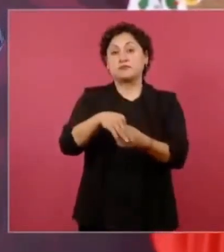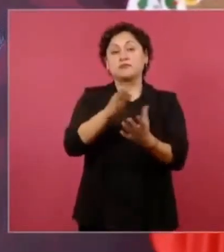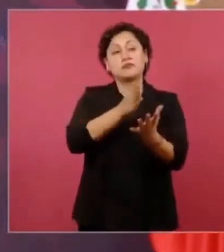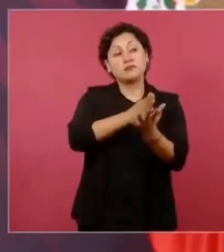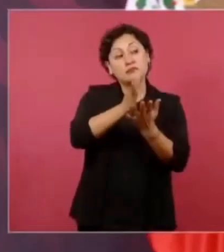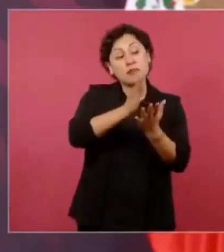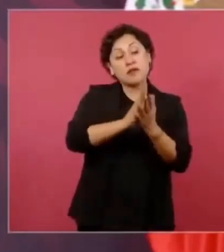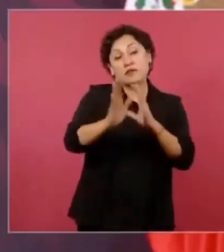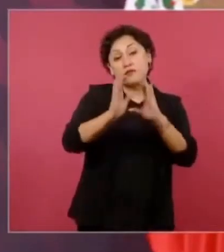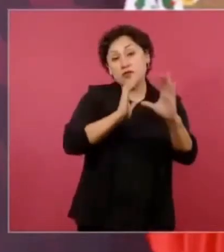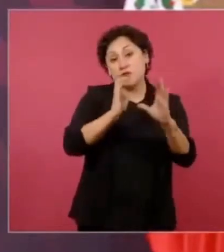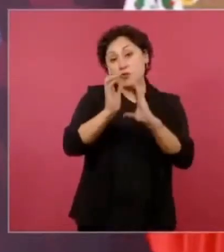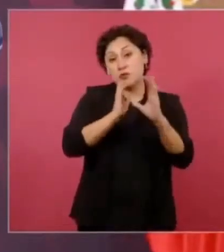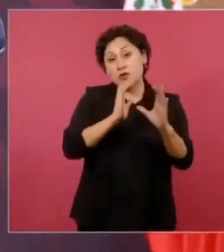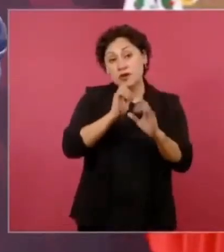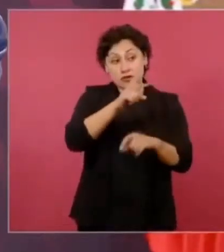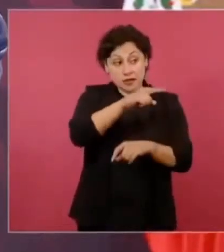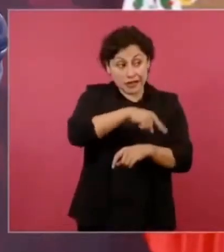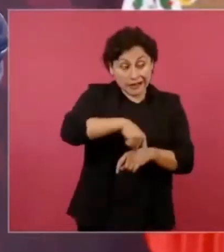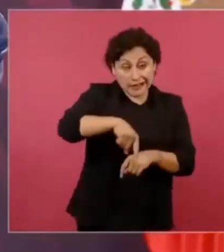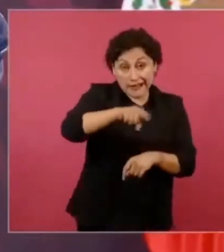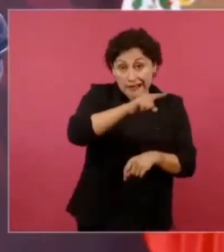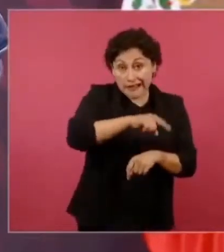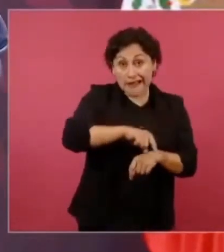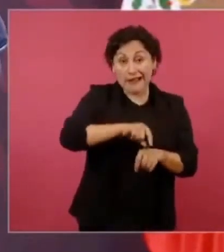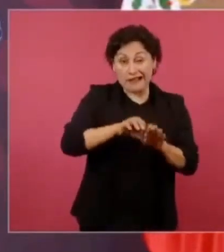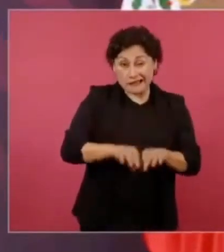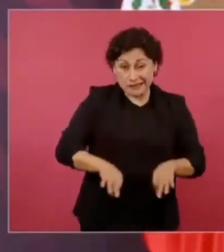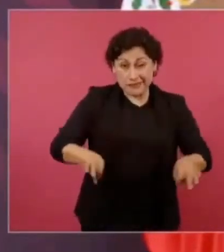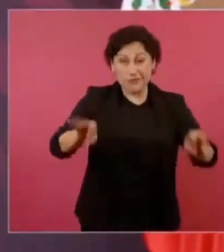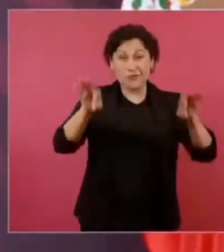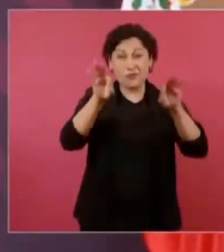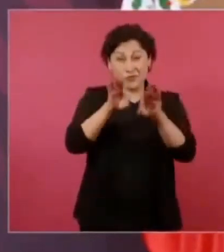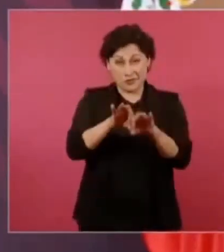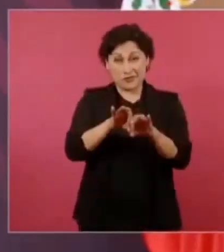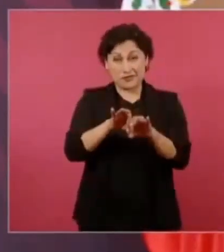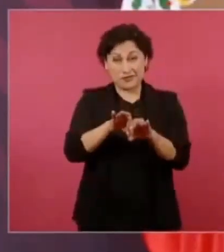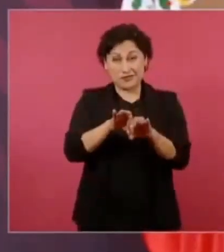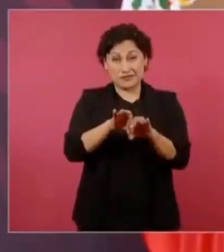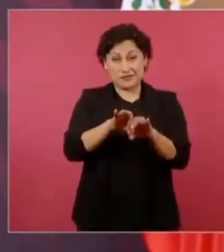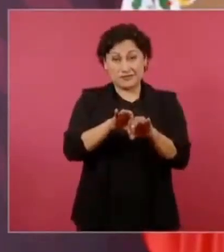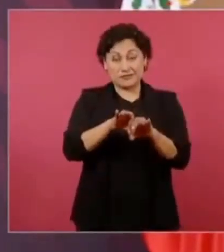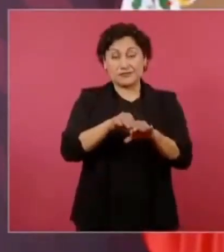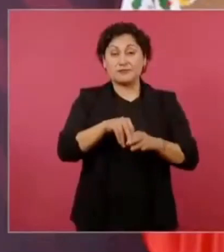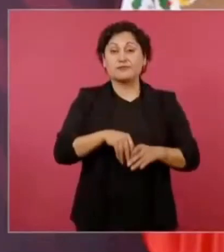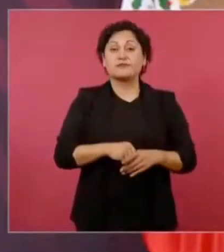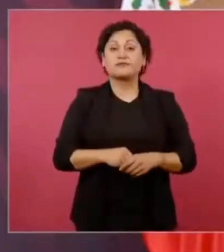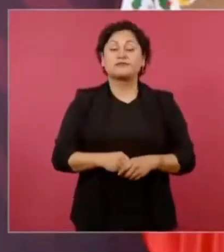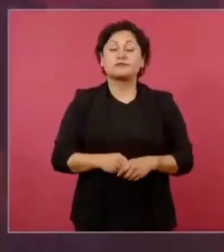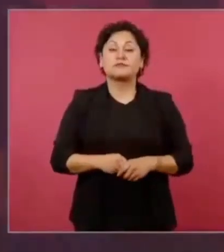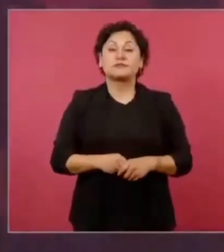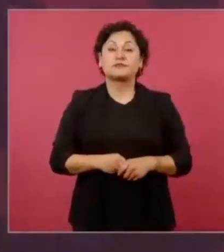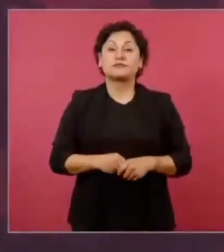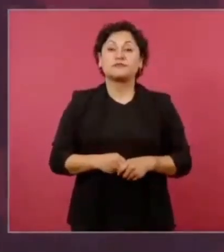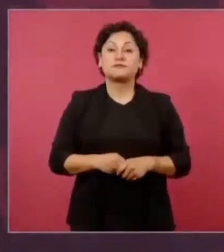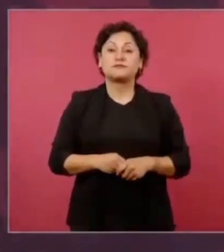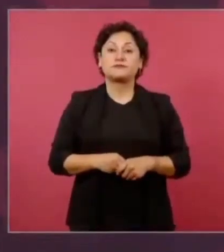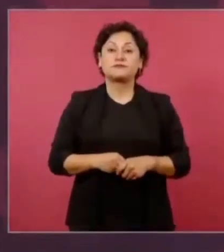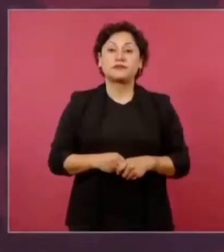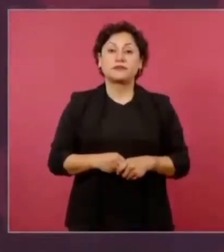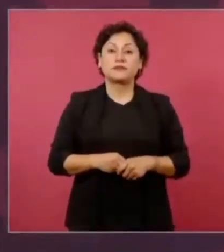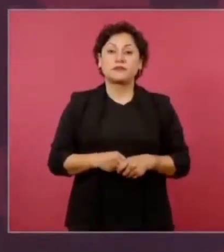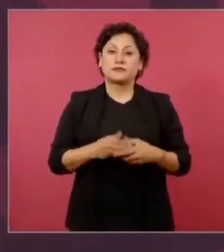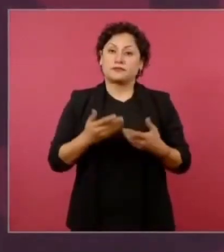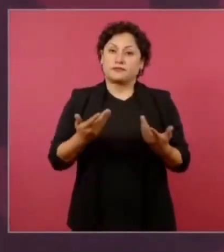de información y en especial de